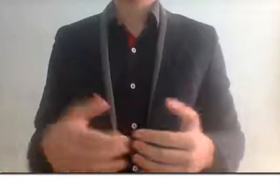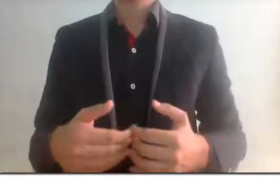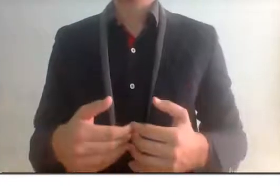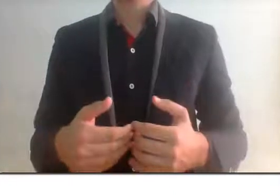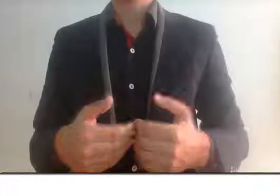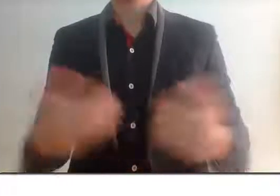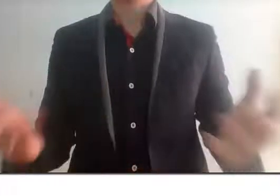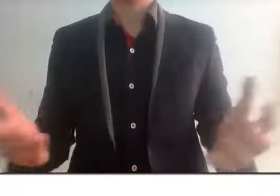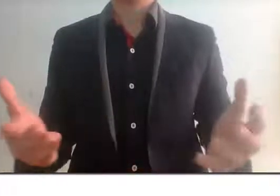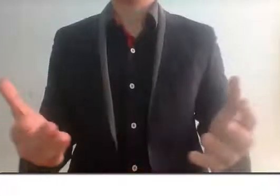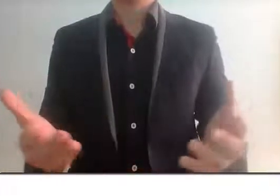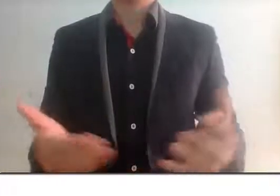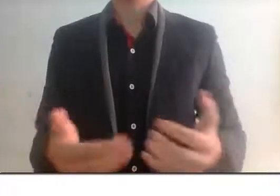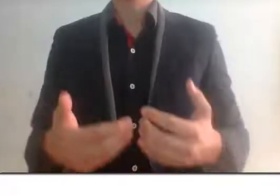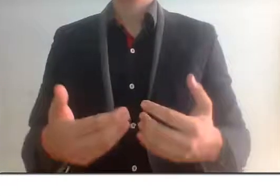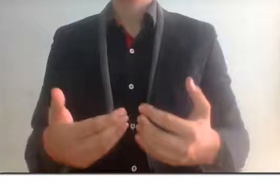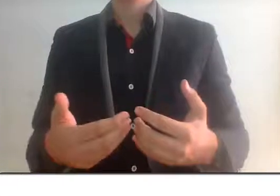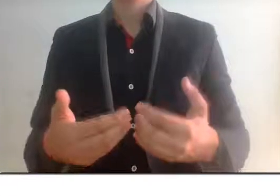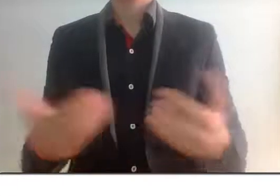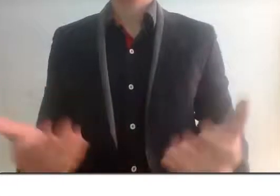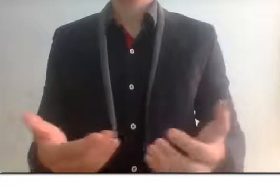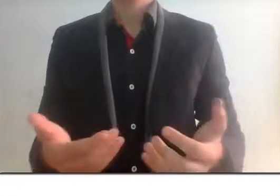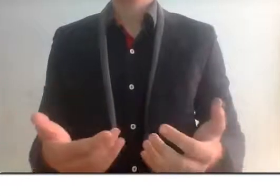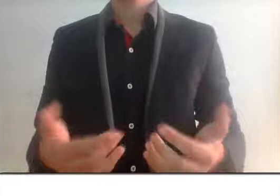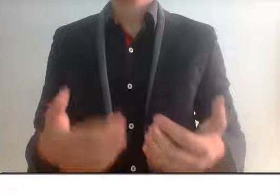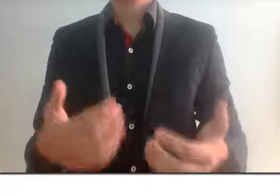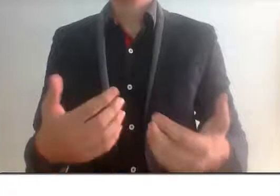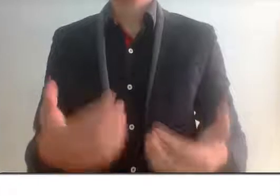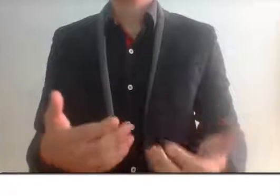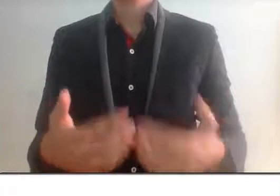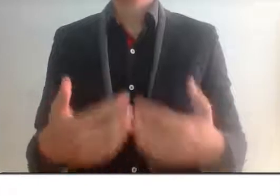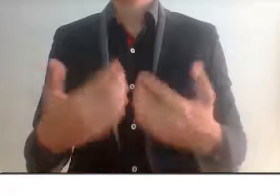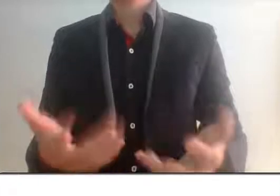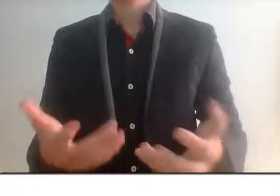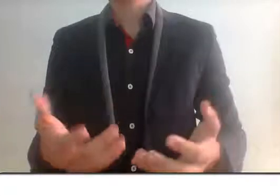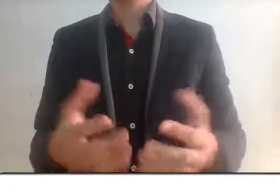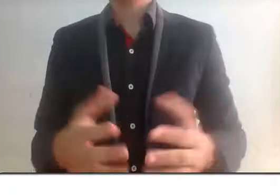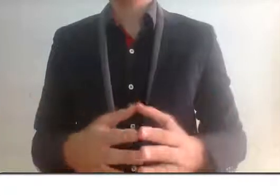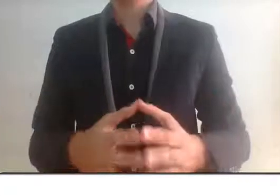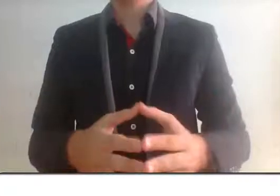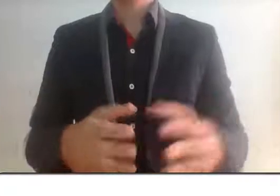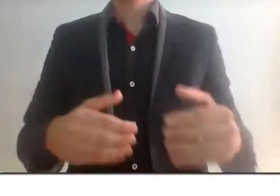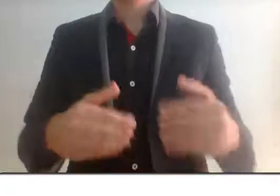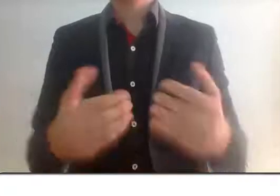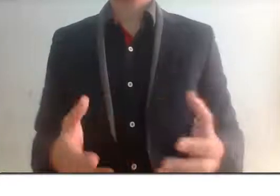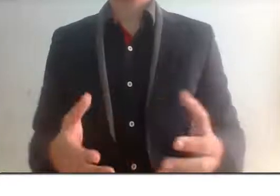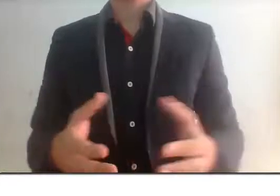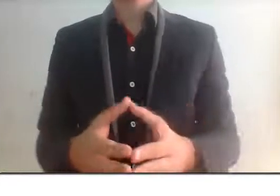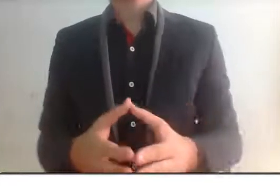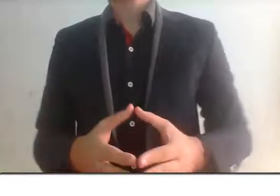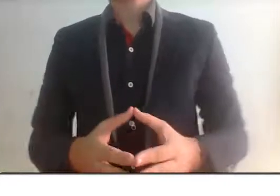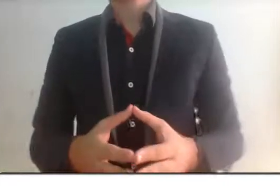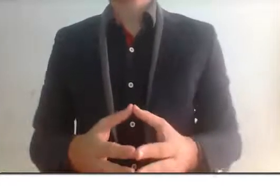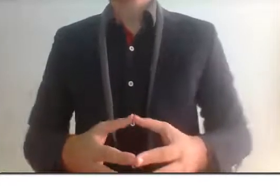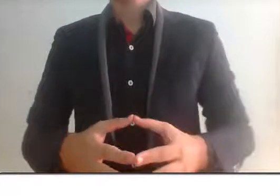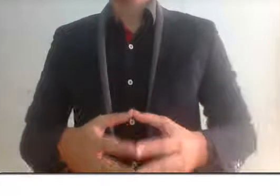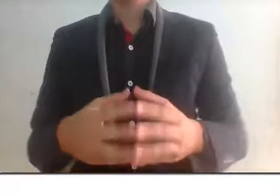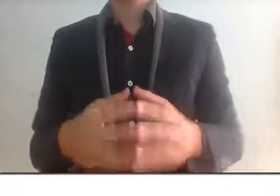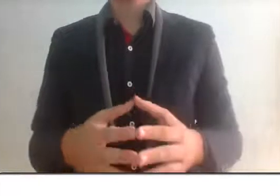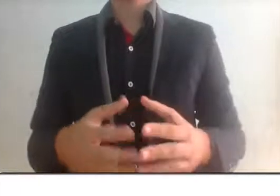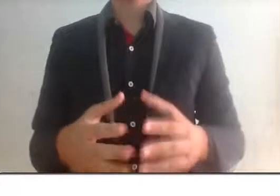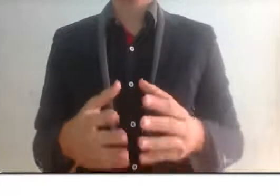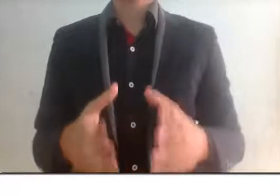apoyado a adulto mayor es una completa locura, ellos no es que no quieran trabajar, sino que sus circunstancias ya no se los permiten. Ahora, jóvenes que están estudiando,